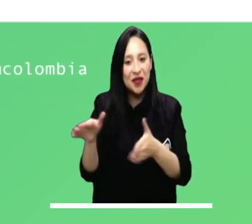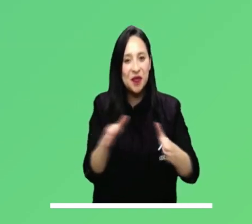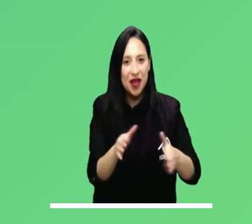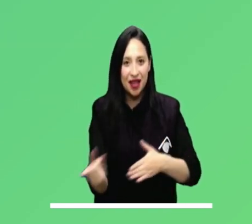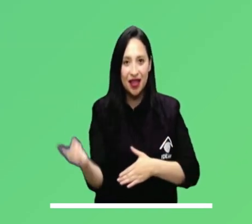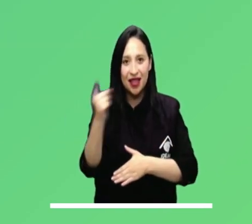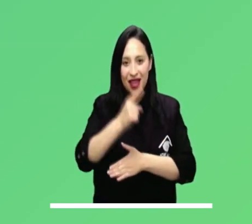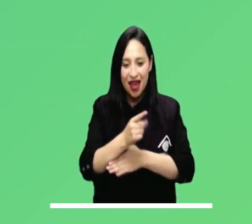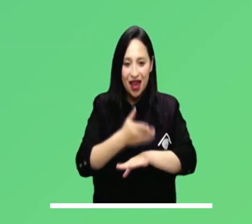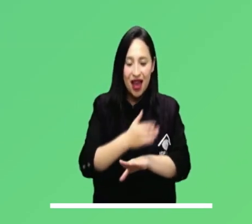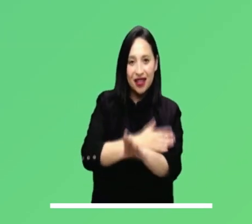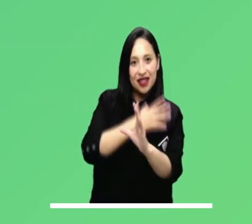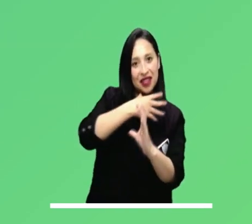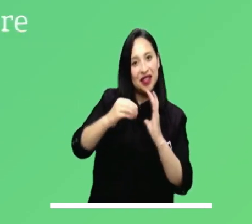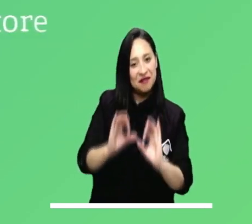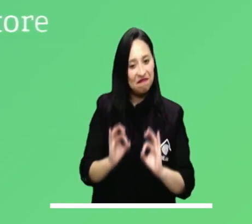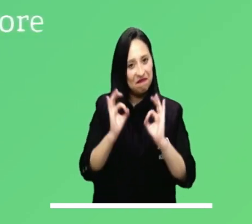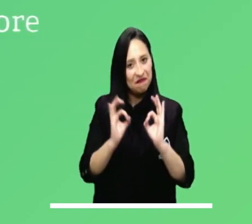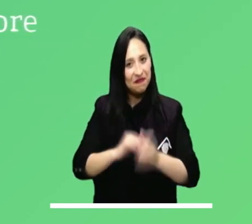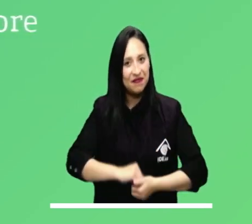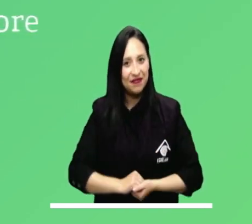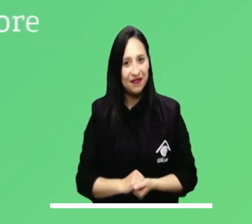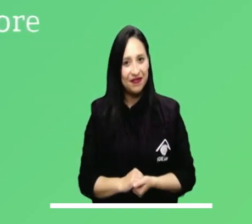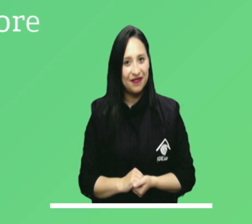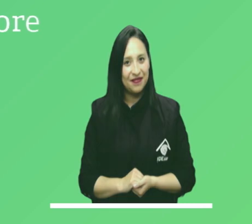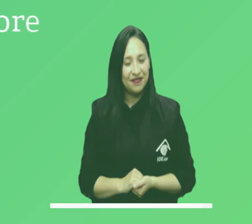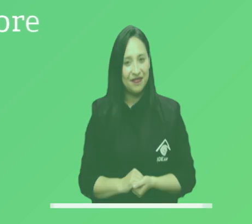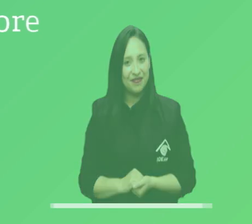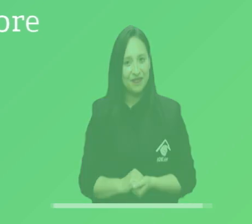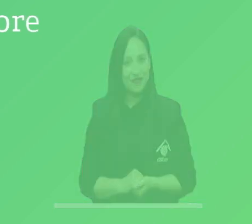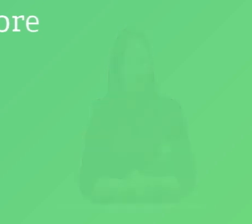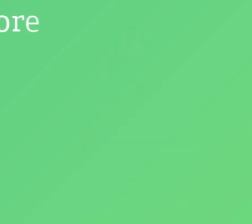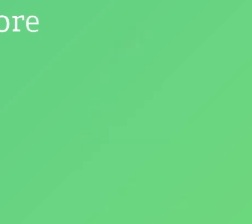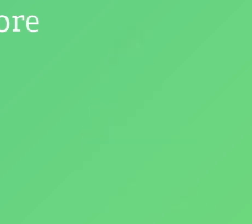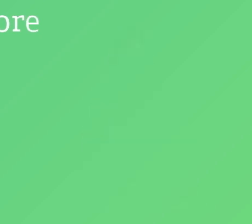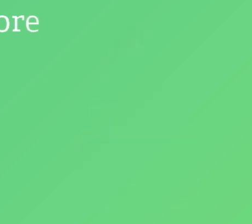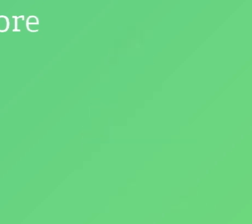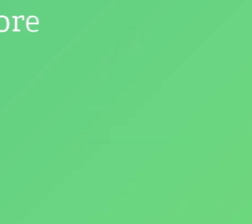Descárguenla gratis, planee su día y tome las mejores decisiones. ¡Gracias! ¡Gracias! ¡Gracias! ¡Gracias!